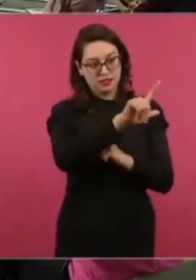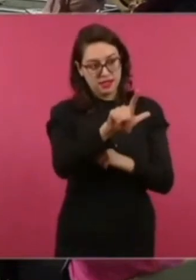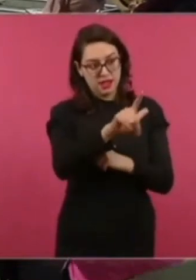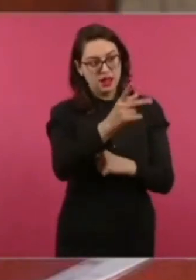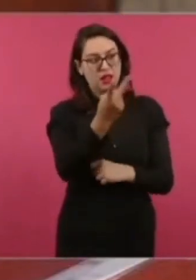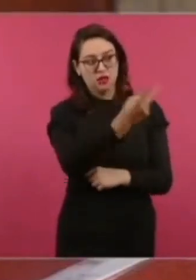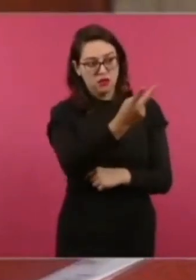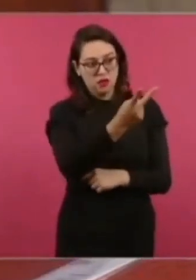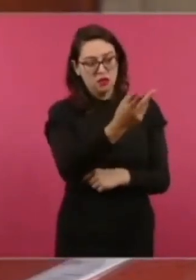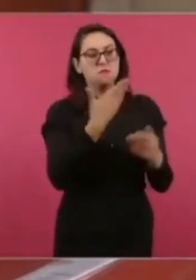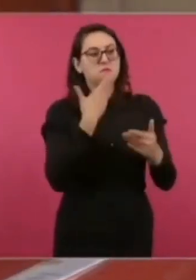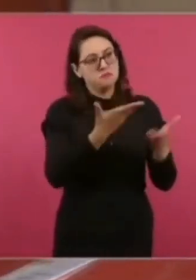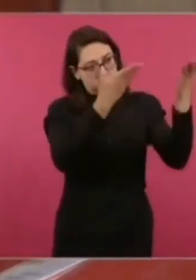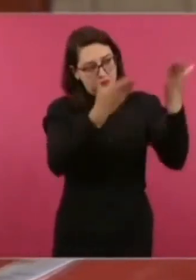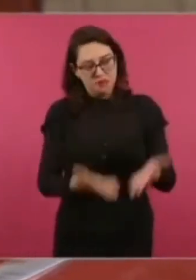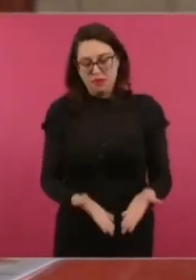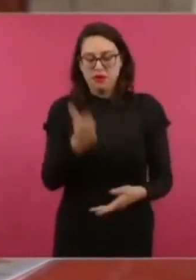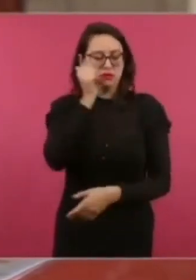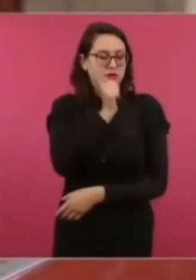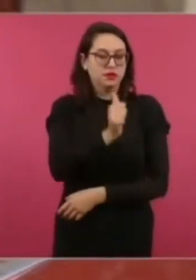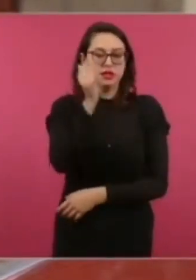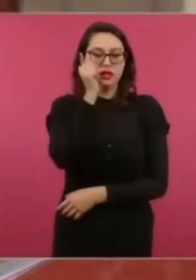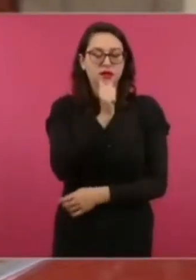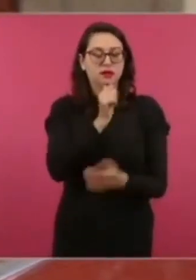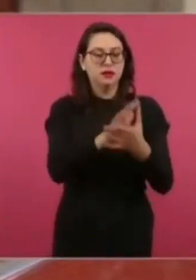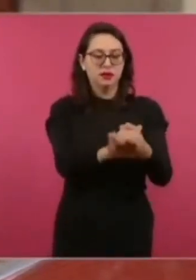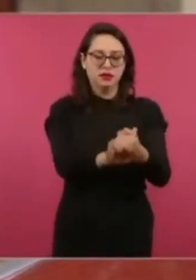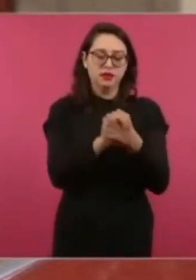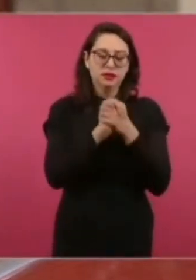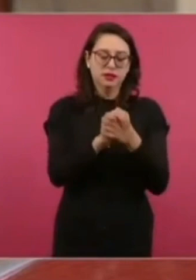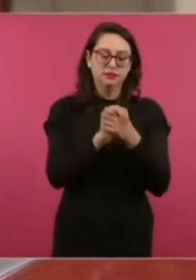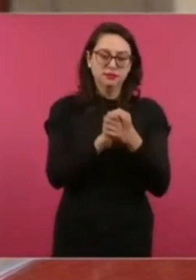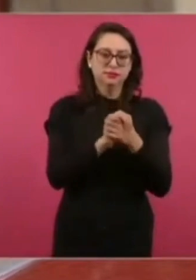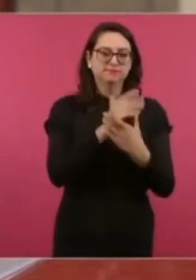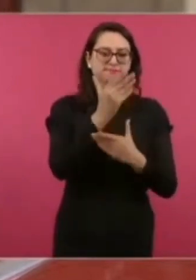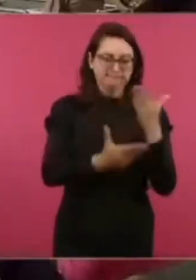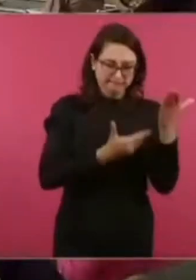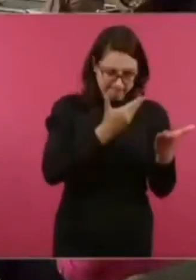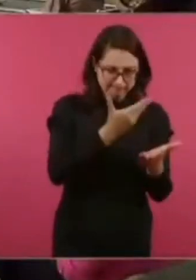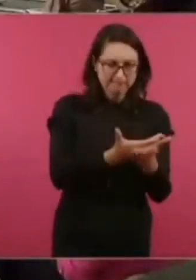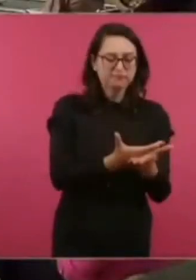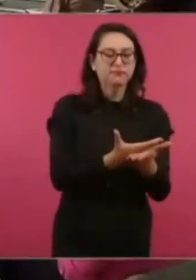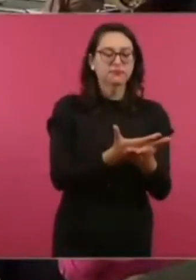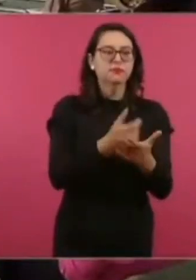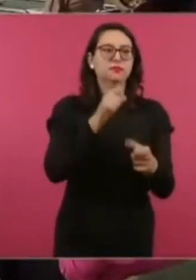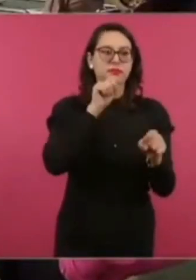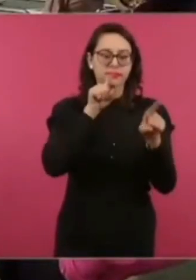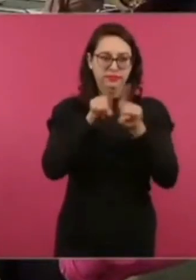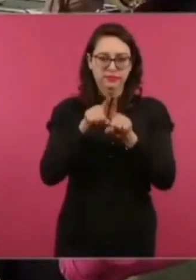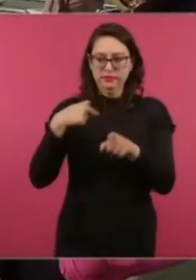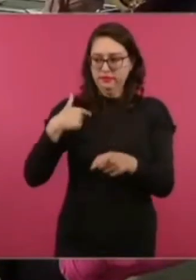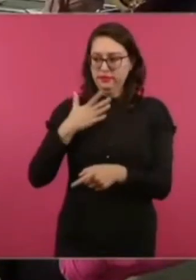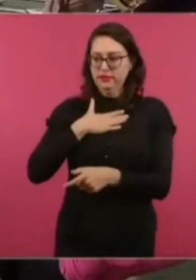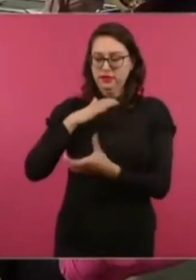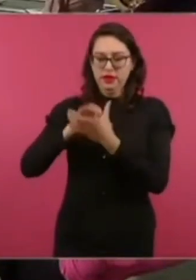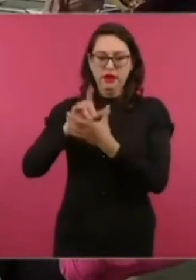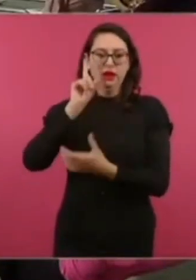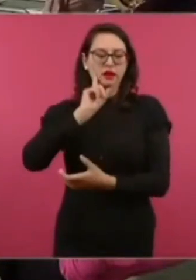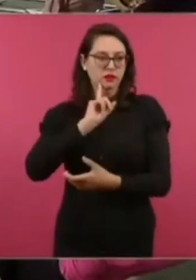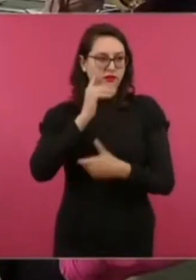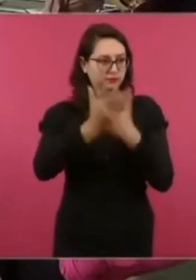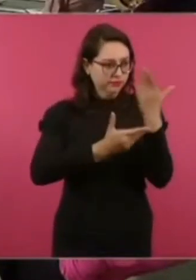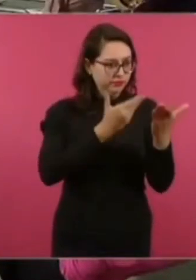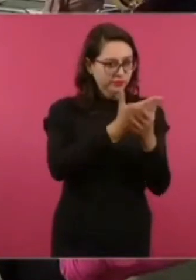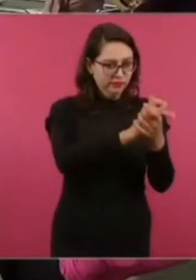bienvenidos a México. Paludos afectuosos de mi parte y de Beatriz. Esa es la